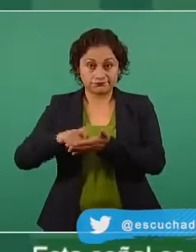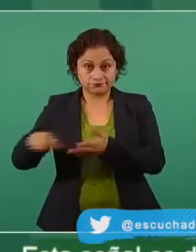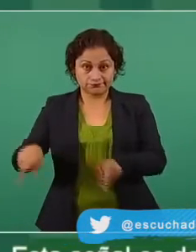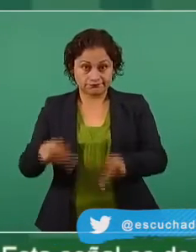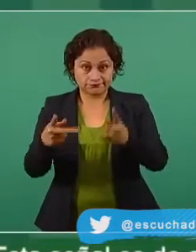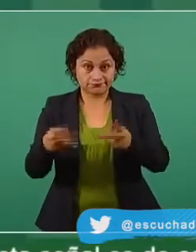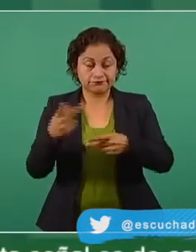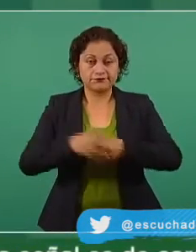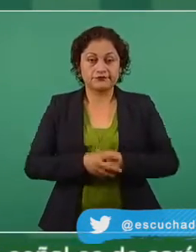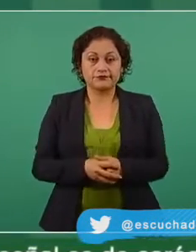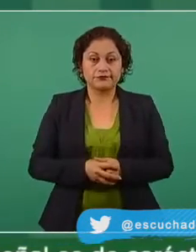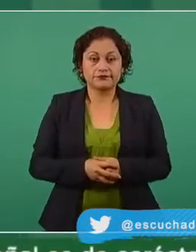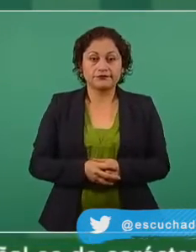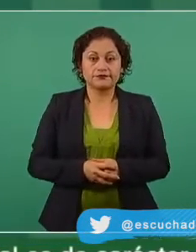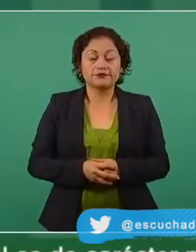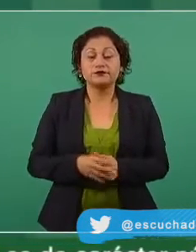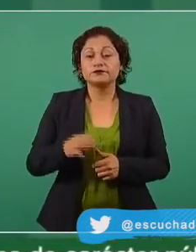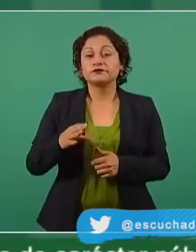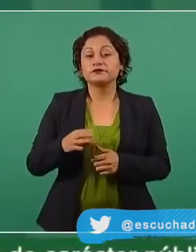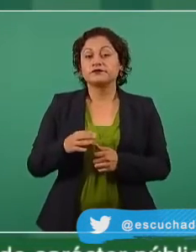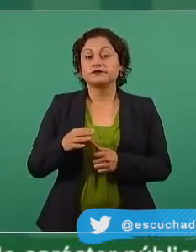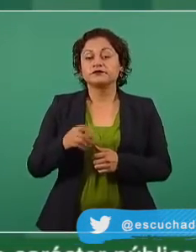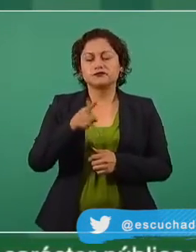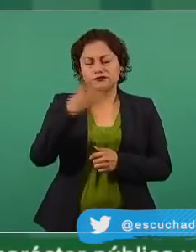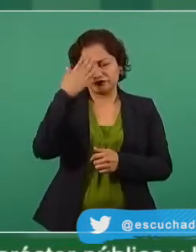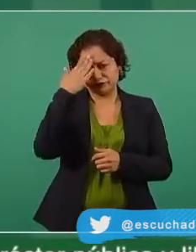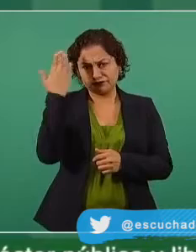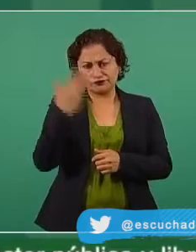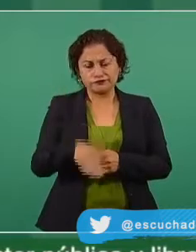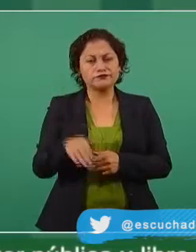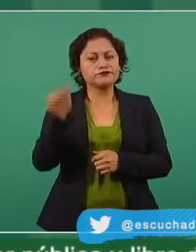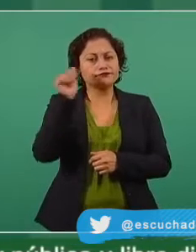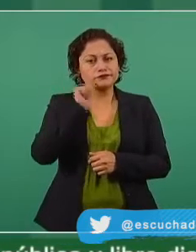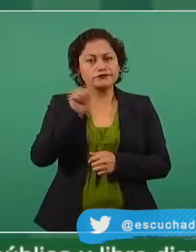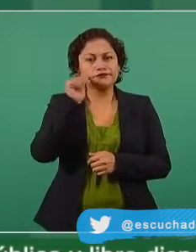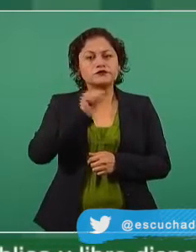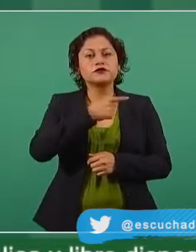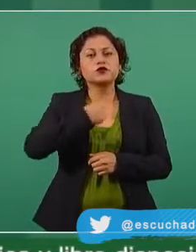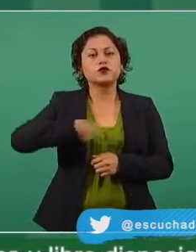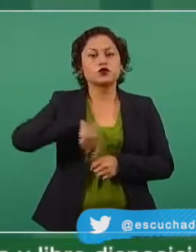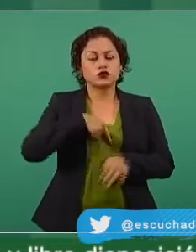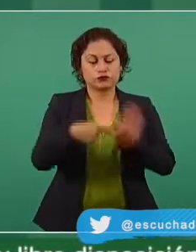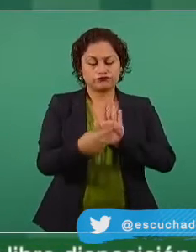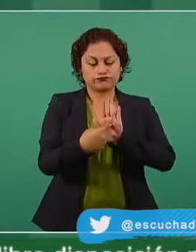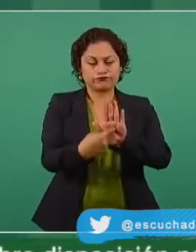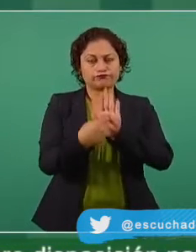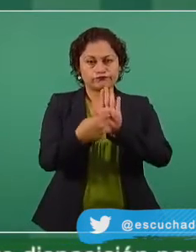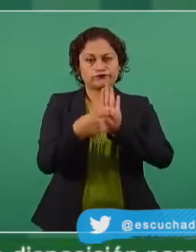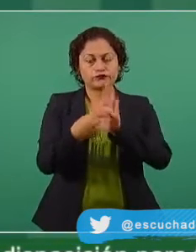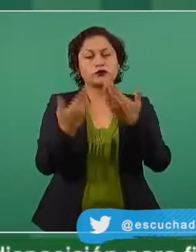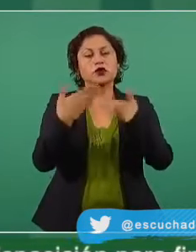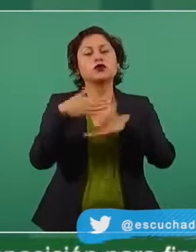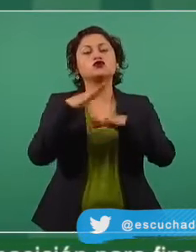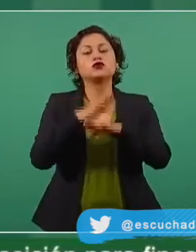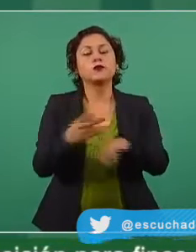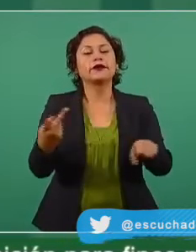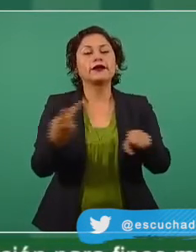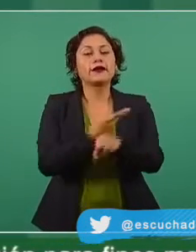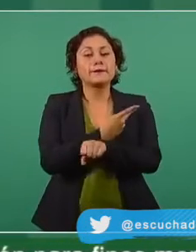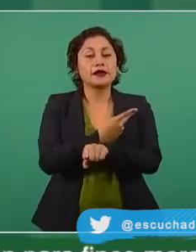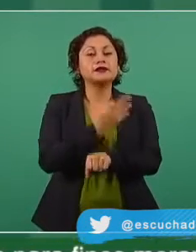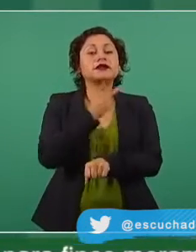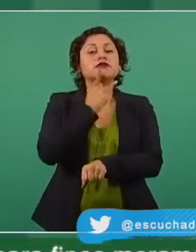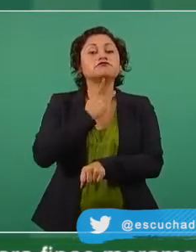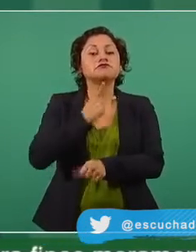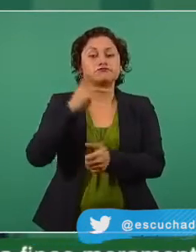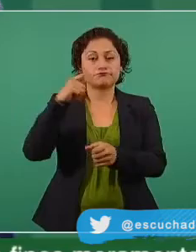El día de hoy el presidente informa que las deportaciones de mexicanos en Estados Unidos van a la baja. Esto es un indicador de